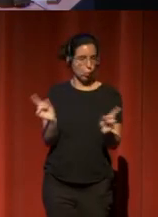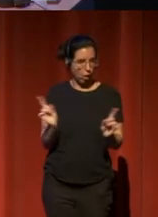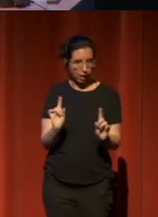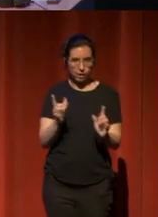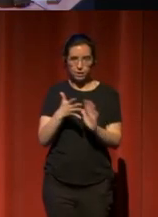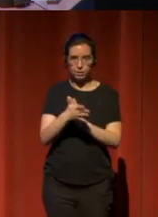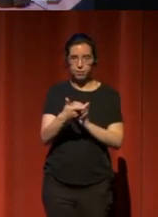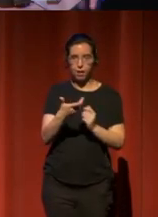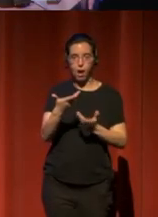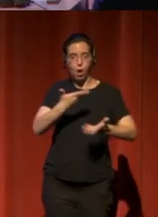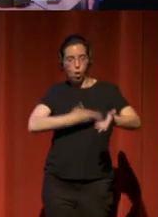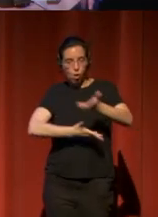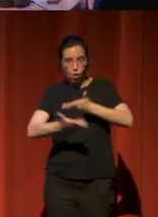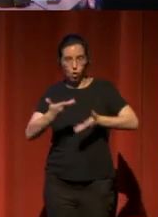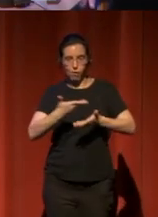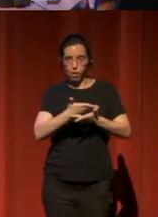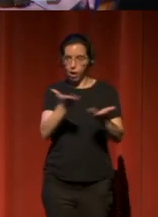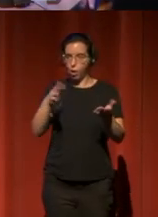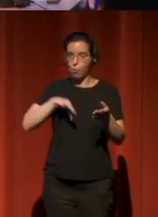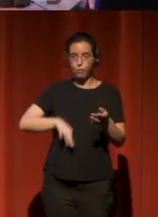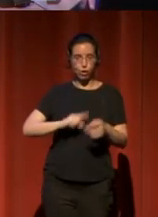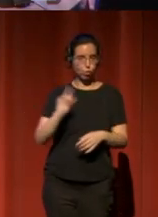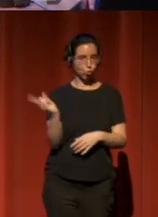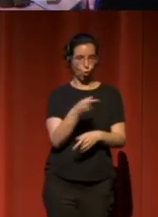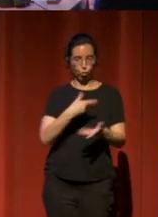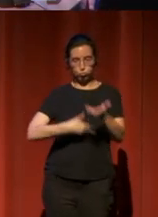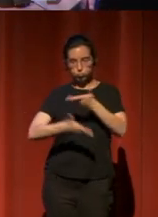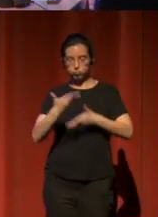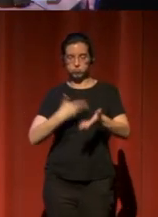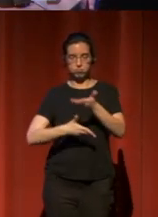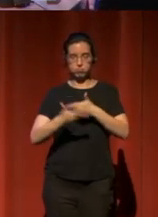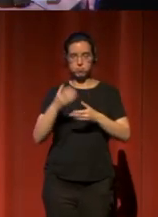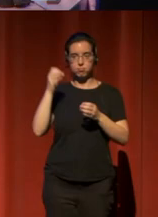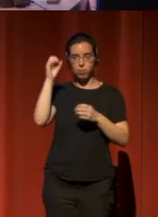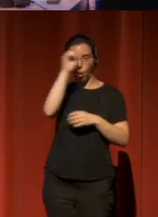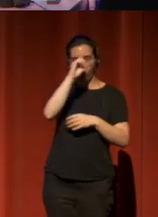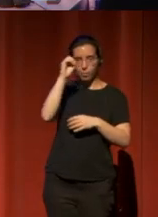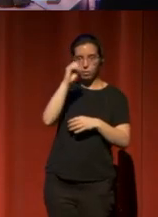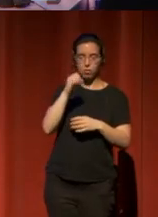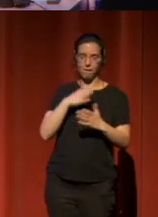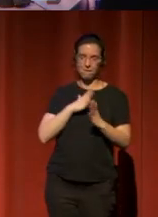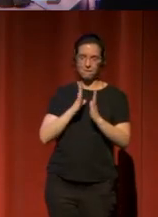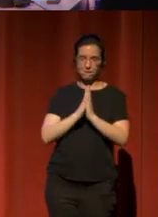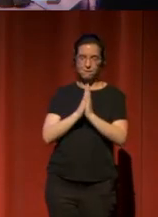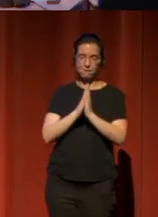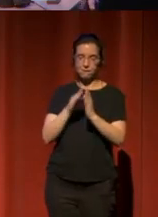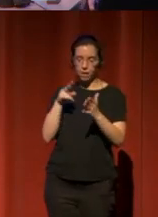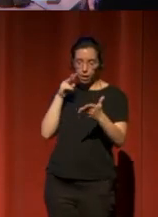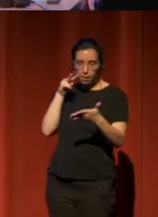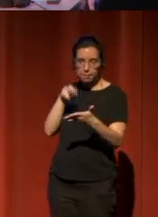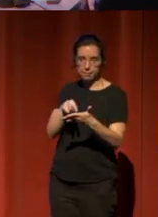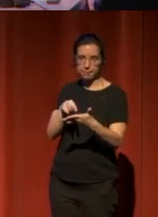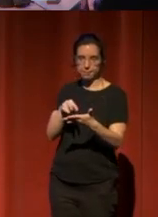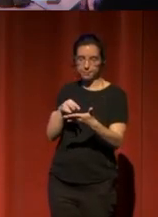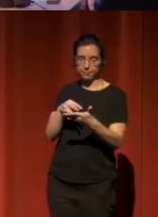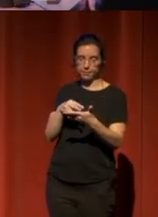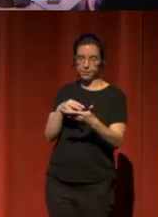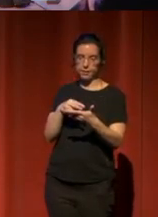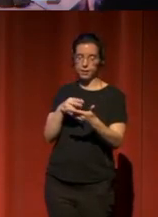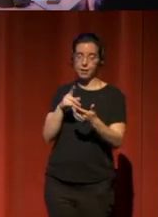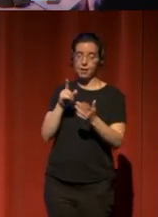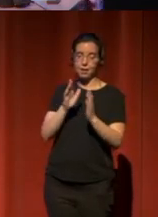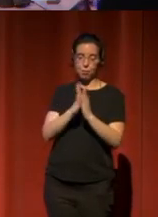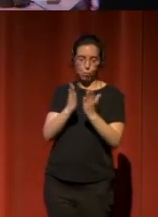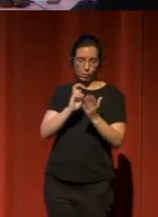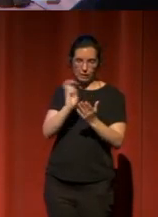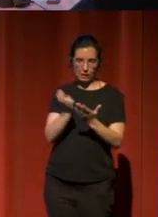conjunta de toda la profesión. Os invitamos a que la consultéis, consultéis estas publicaciones y a través de los